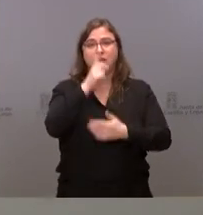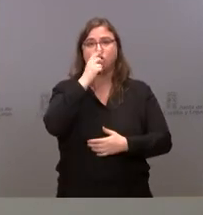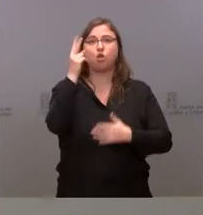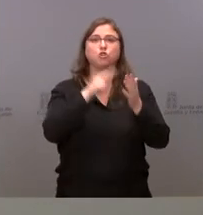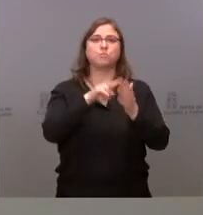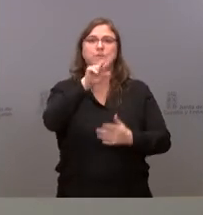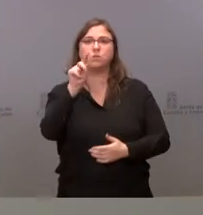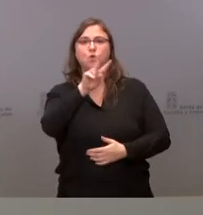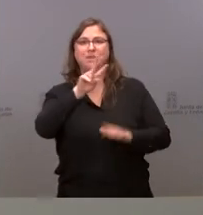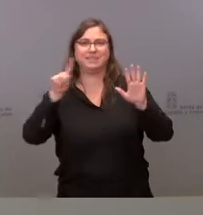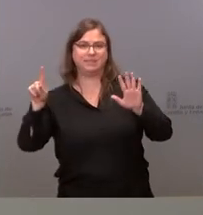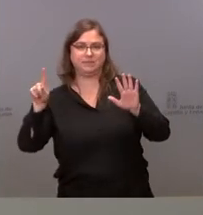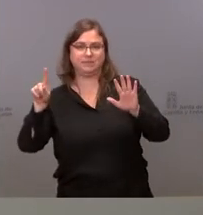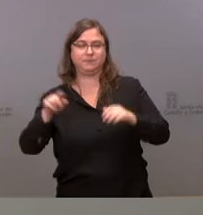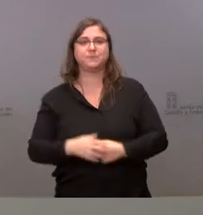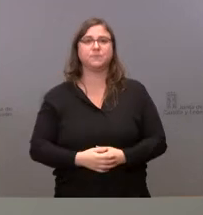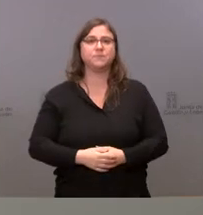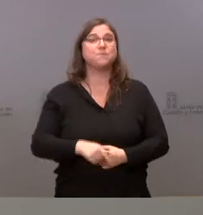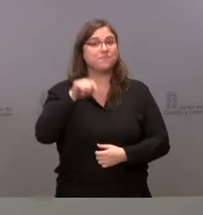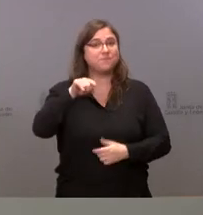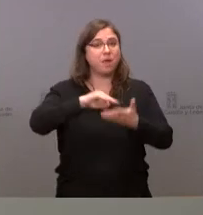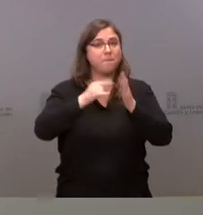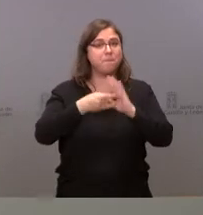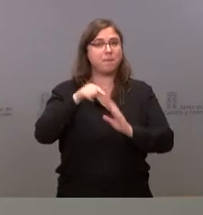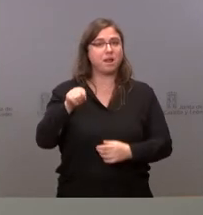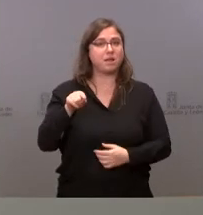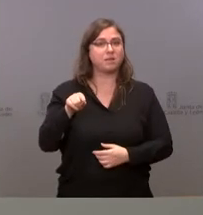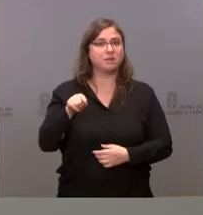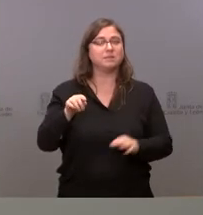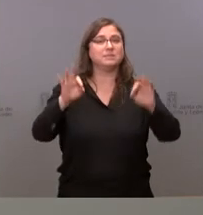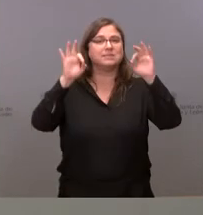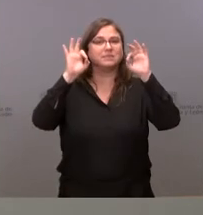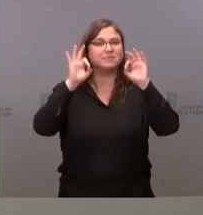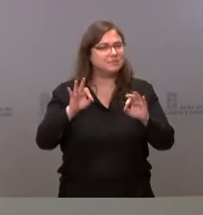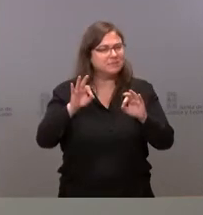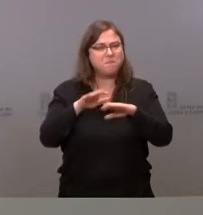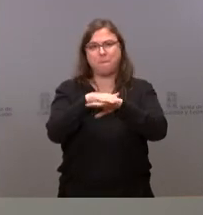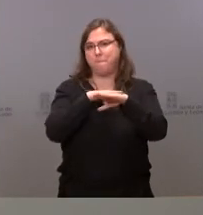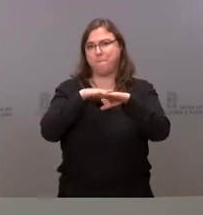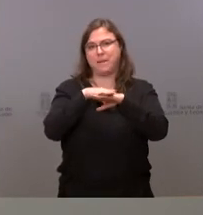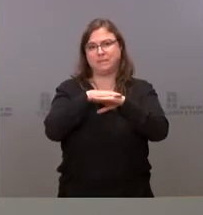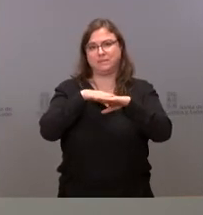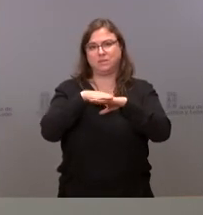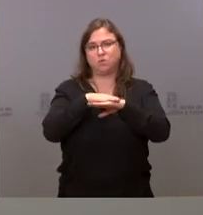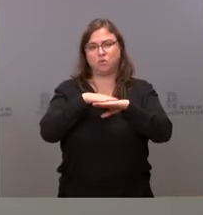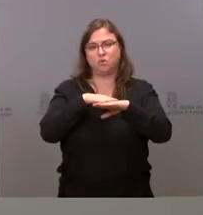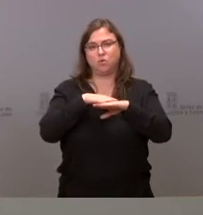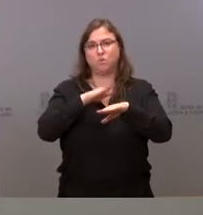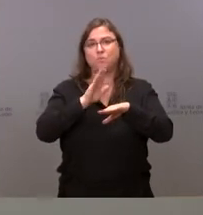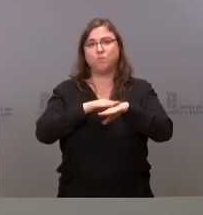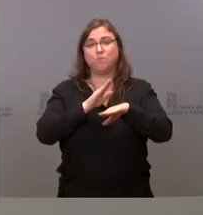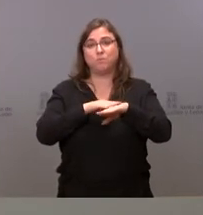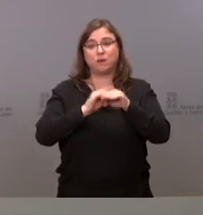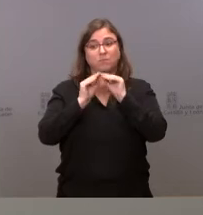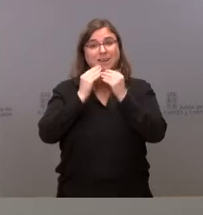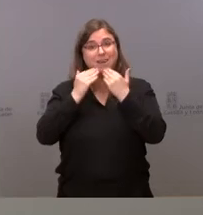-2026. Este plan es el elemento básico sobre el que se